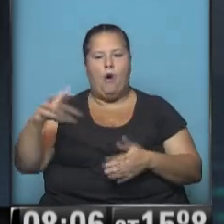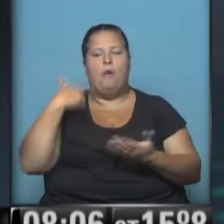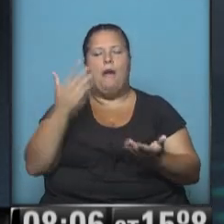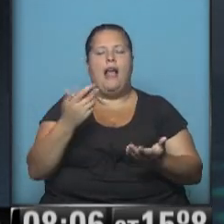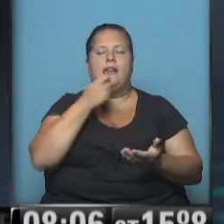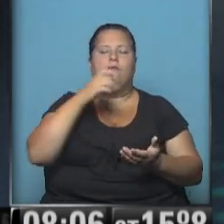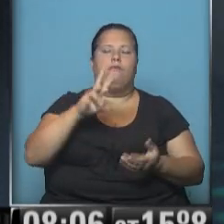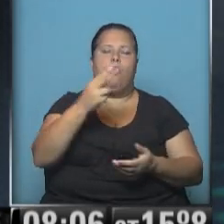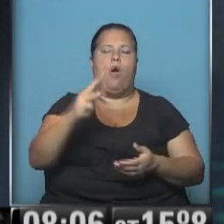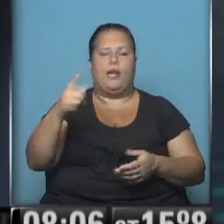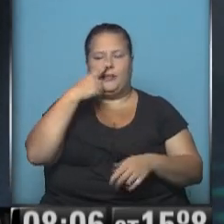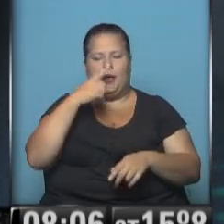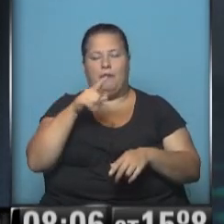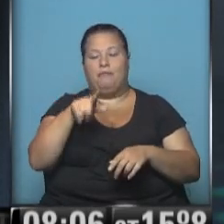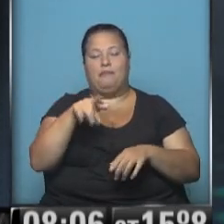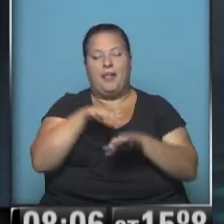mortalidad lamentablemente de peces.